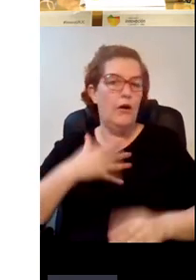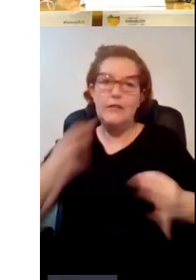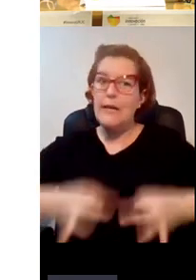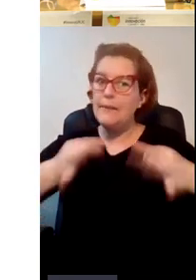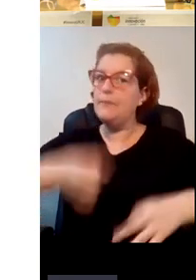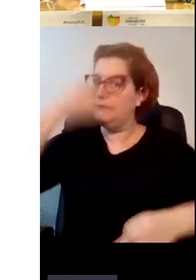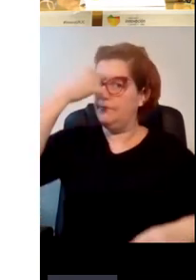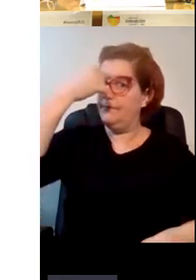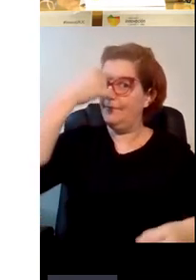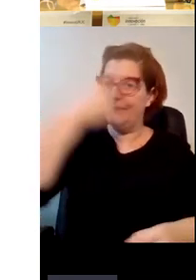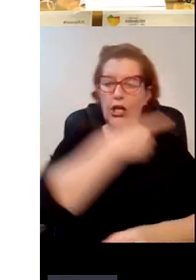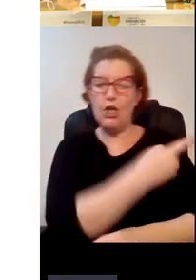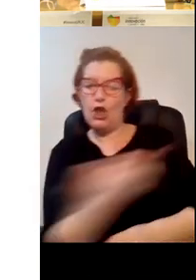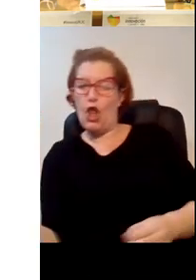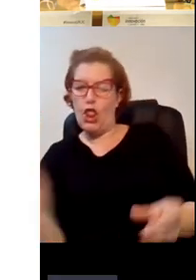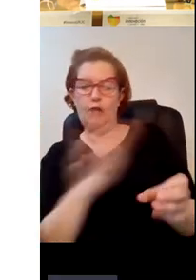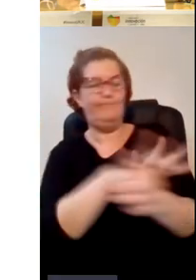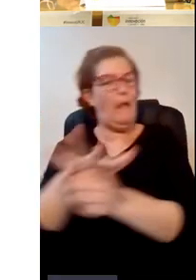que tener en la cabeza todos